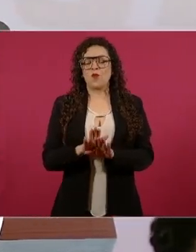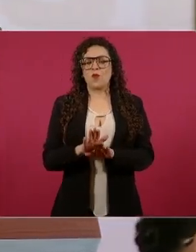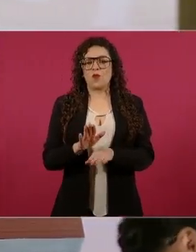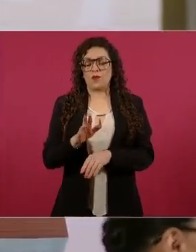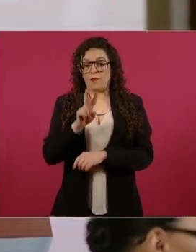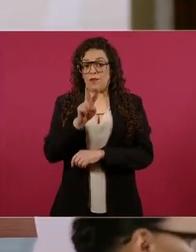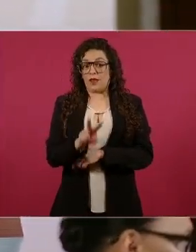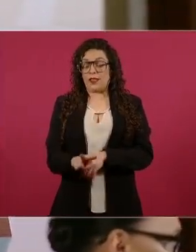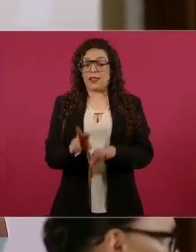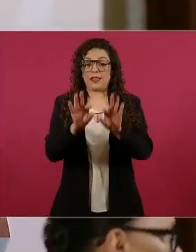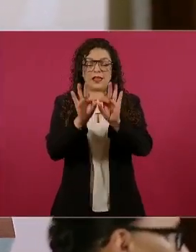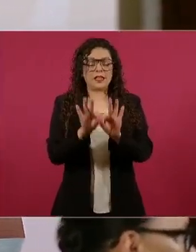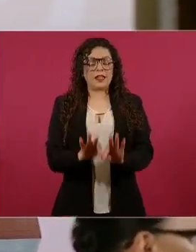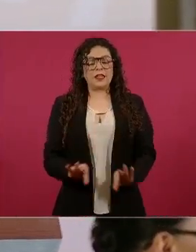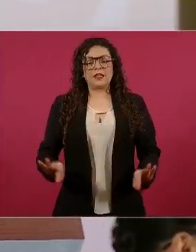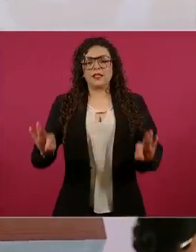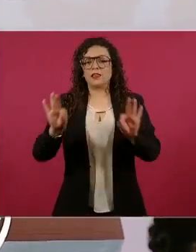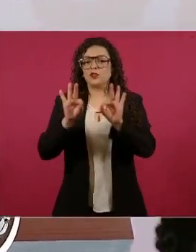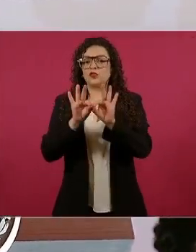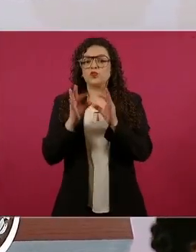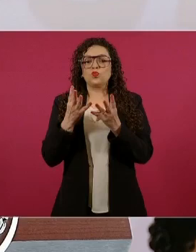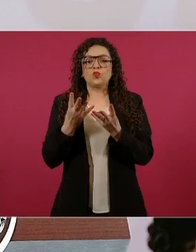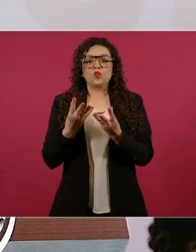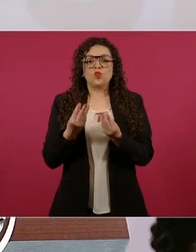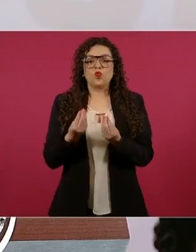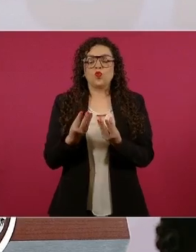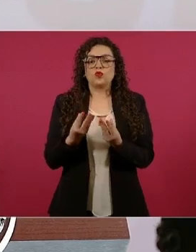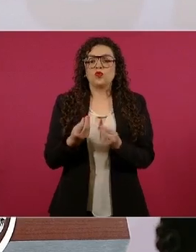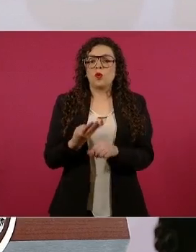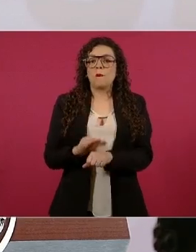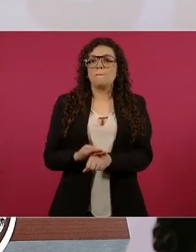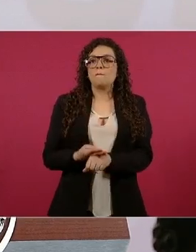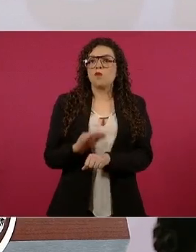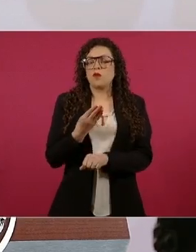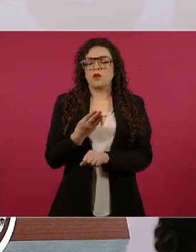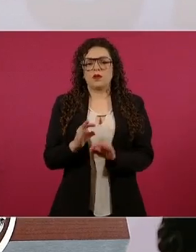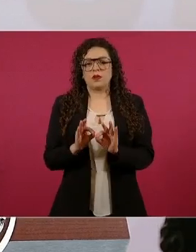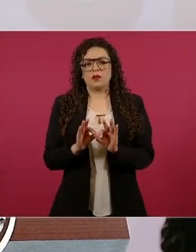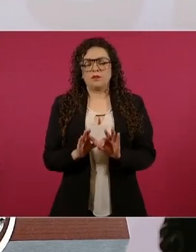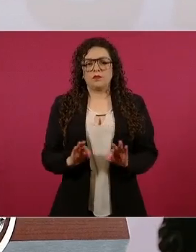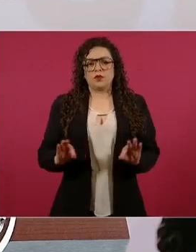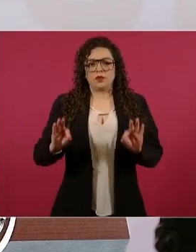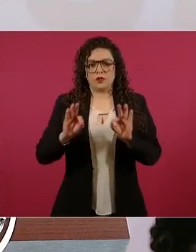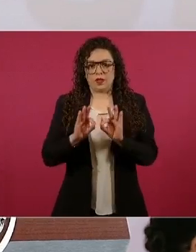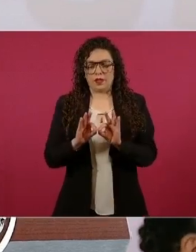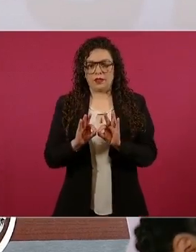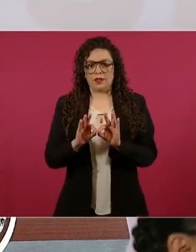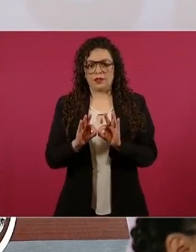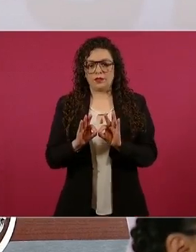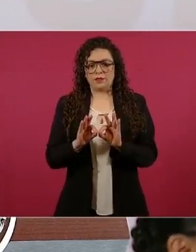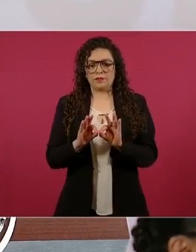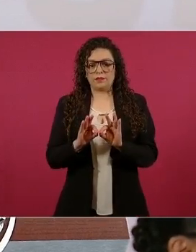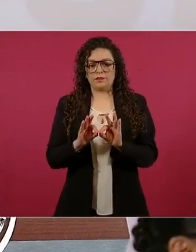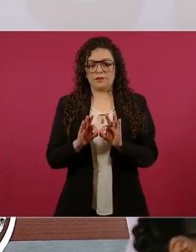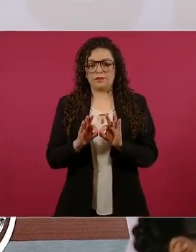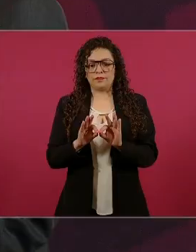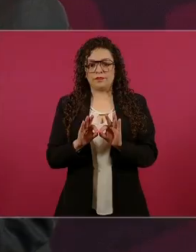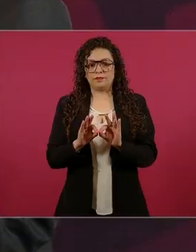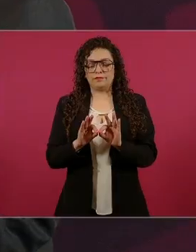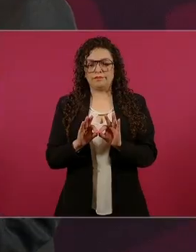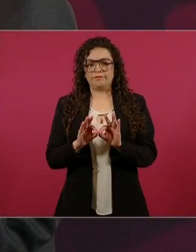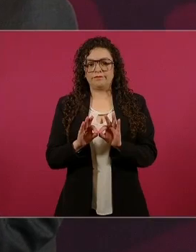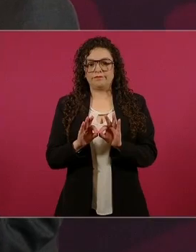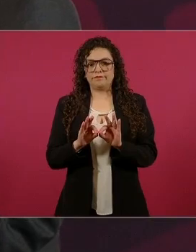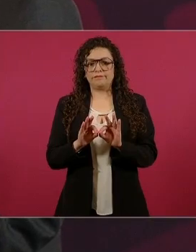el que se actúe para enfrentar